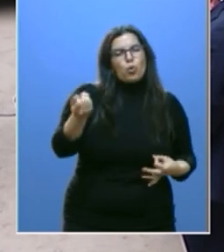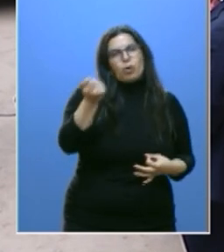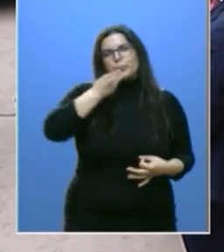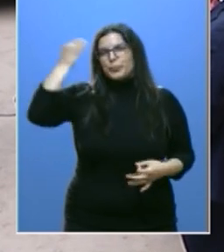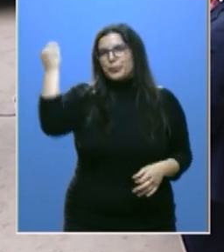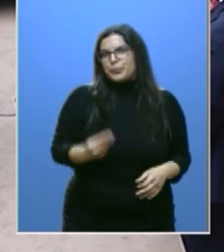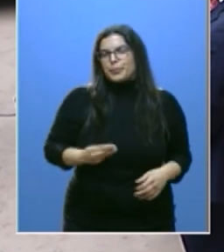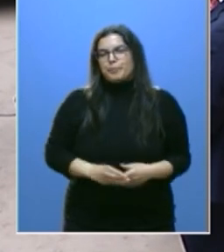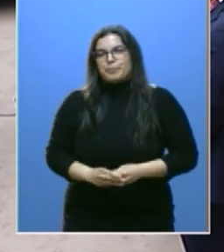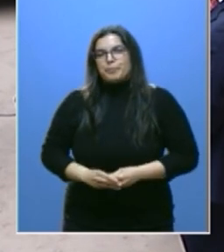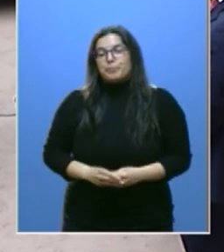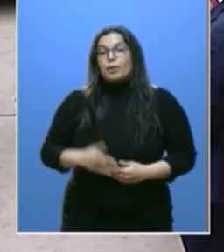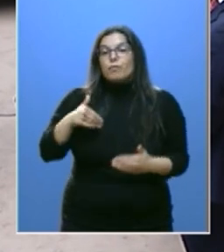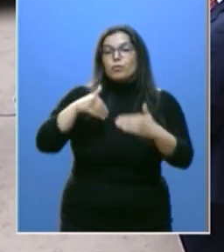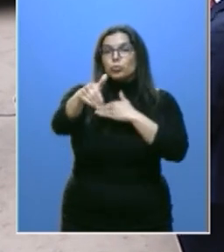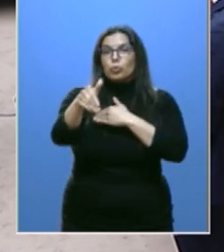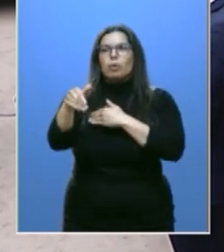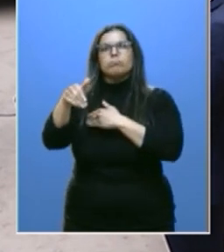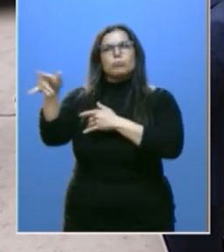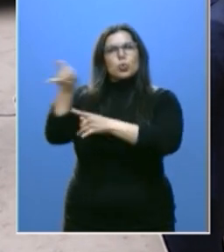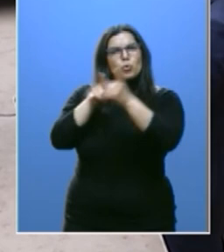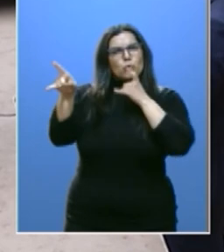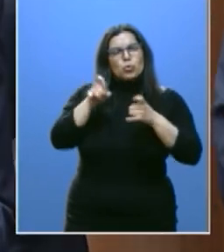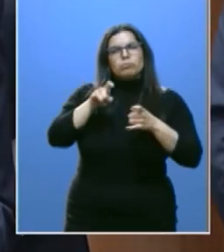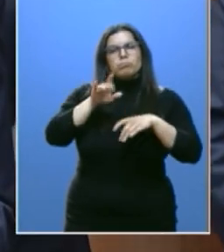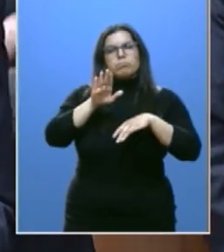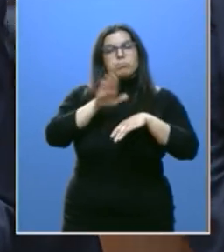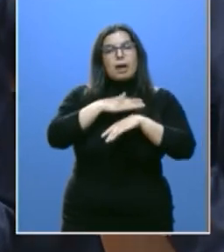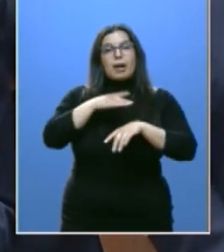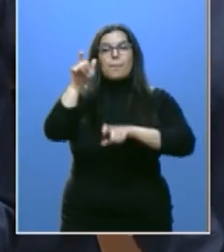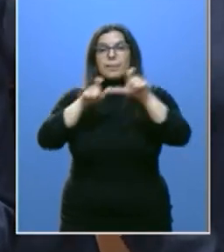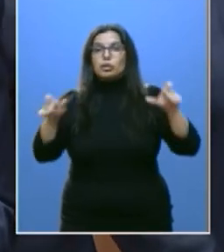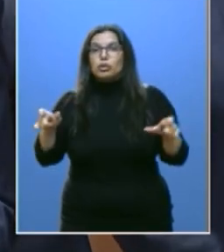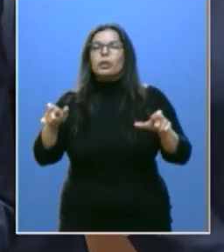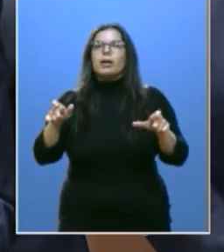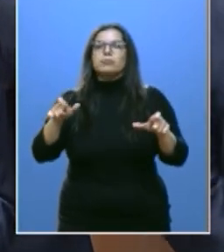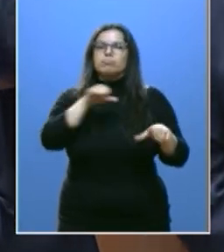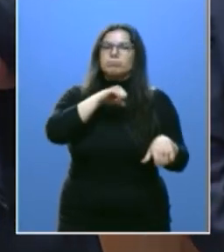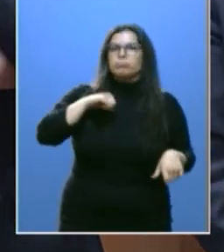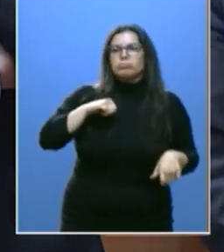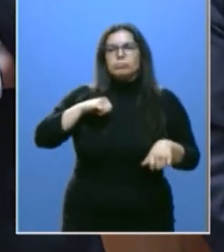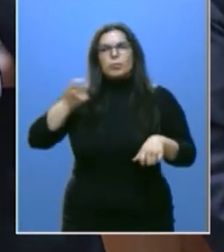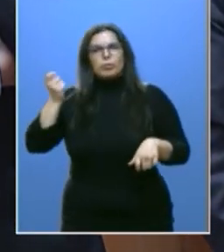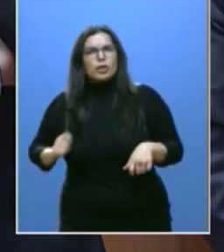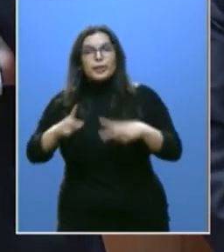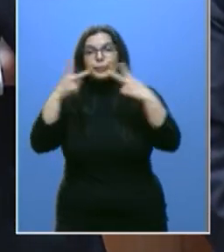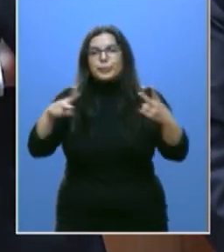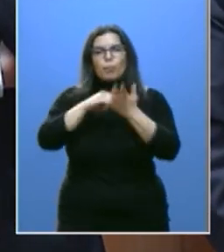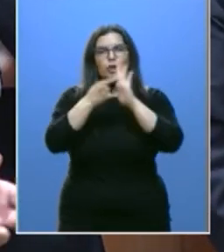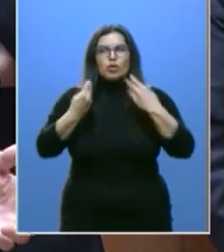Un futuro que va a ser atractivo para los proyectos de vida profesionales y personales de cada uno de nosotros.